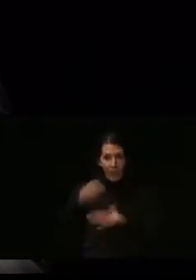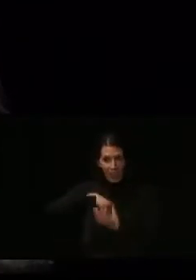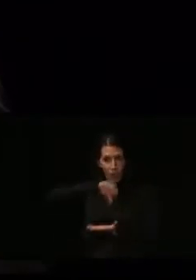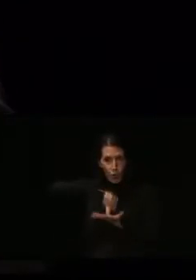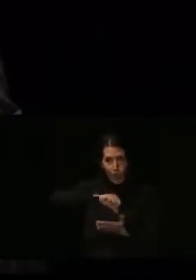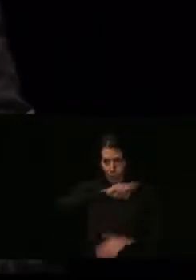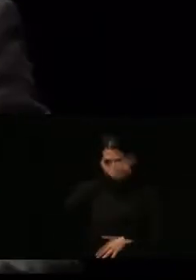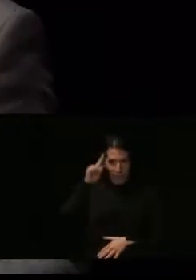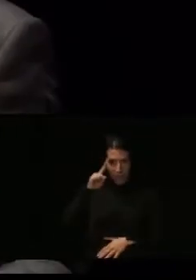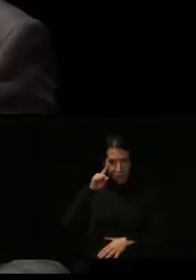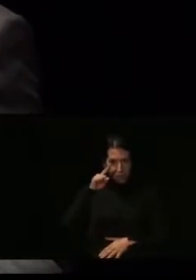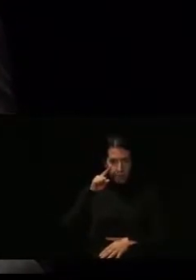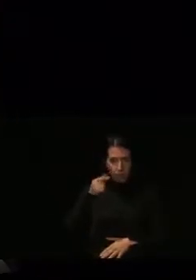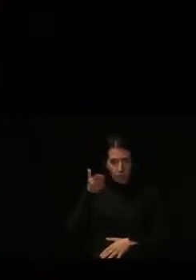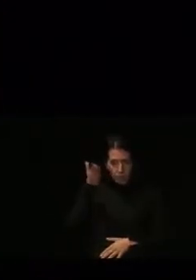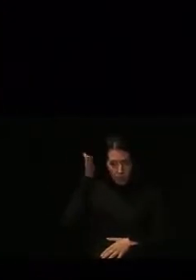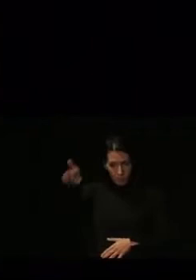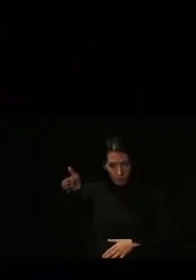de Madrid.